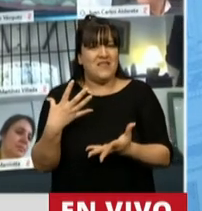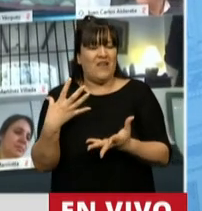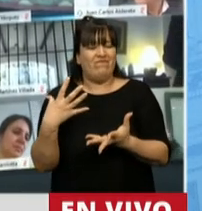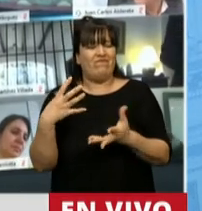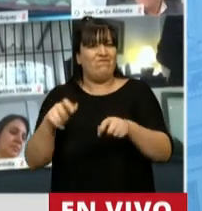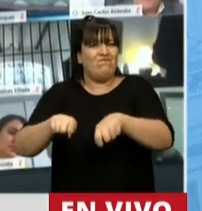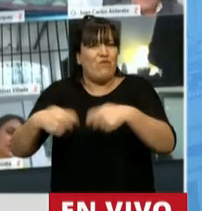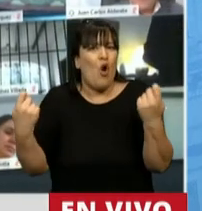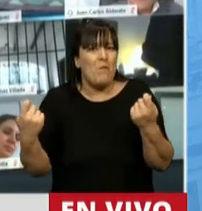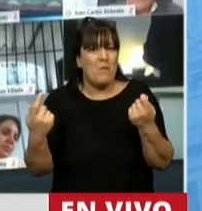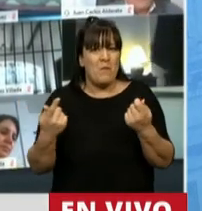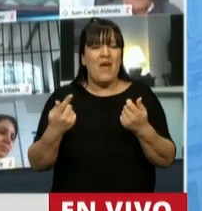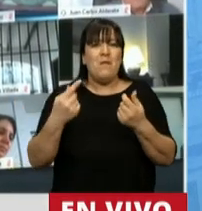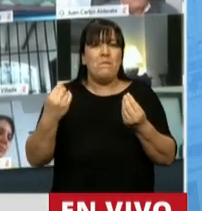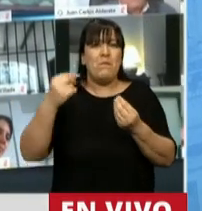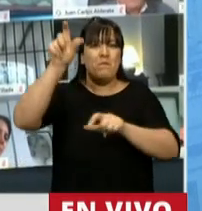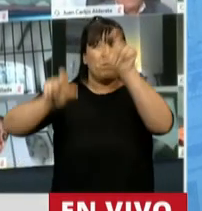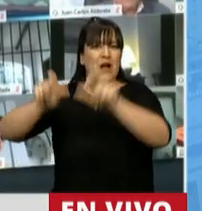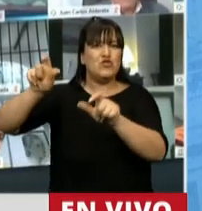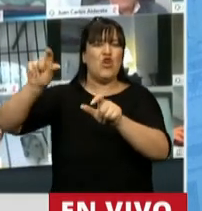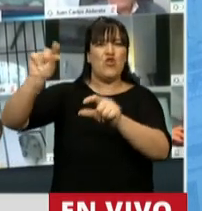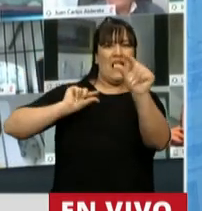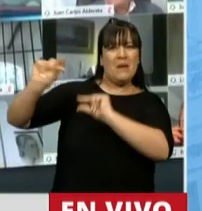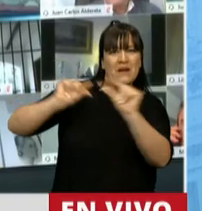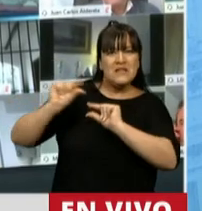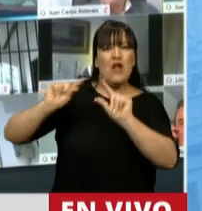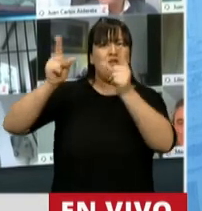ante los inversores y ante el mundo.